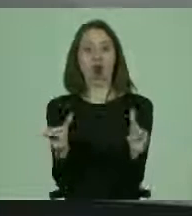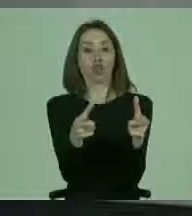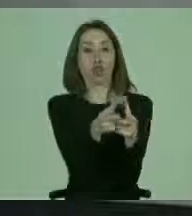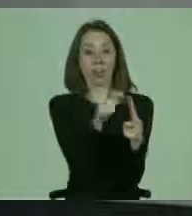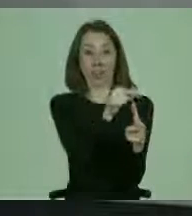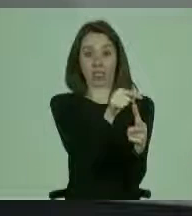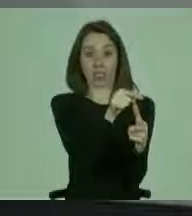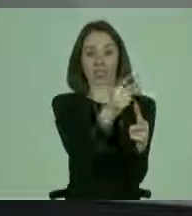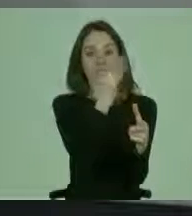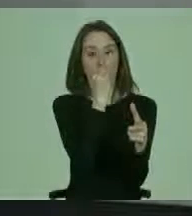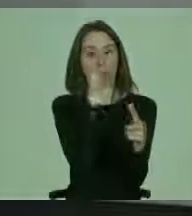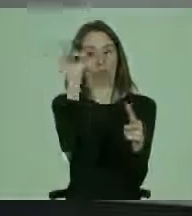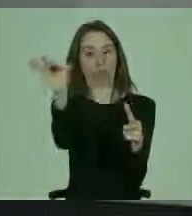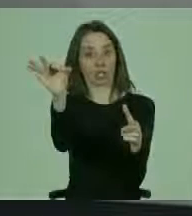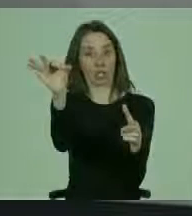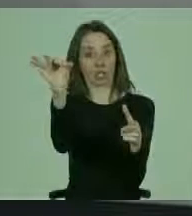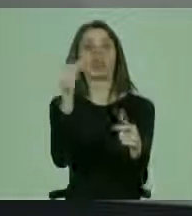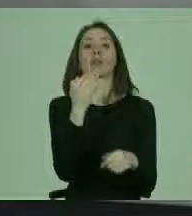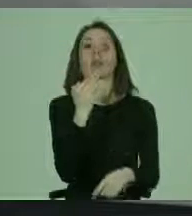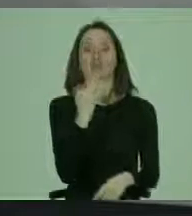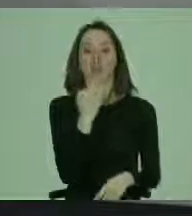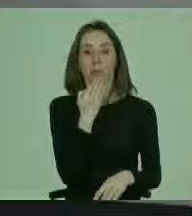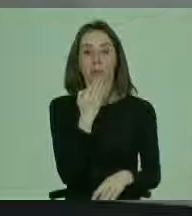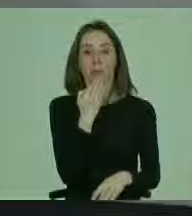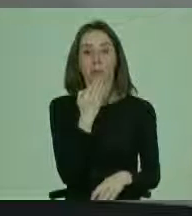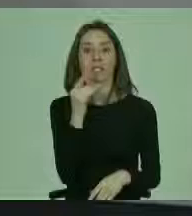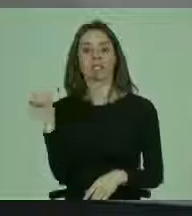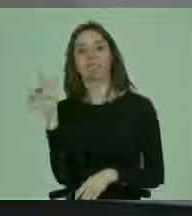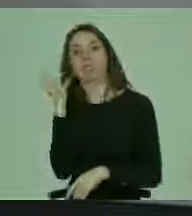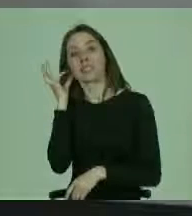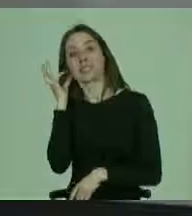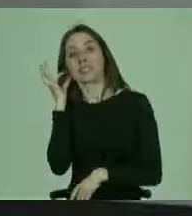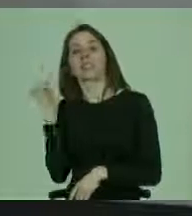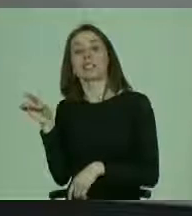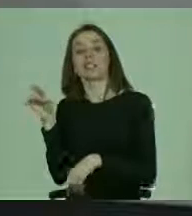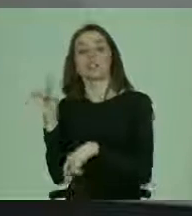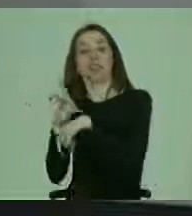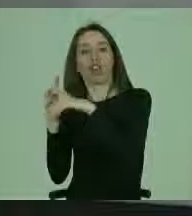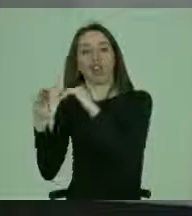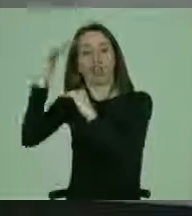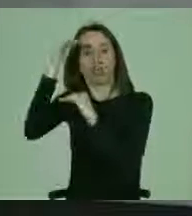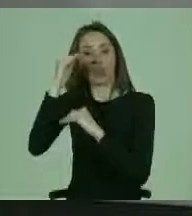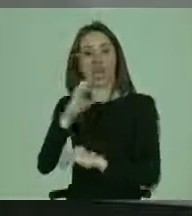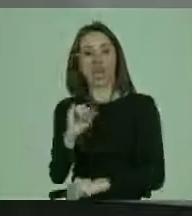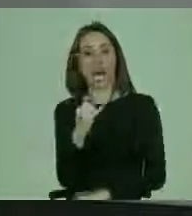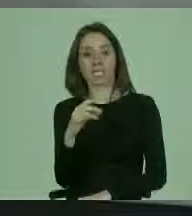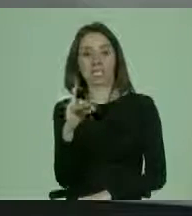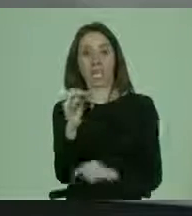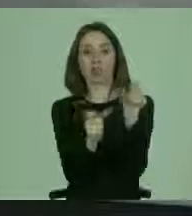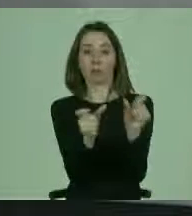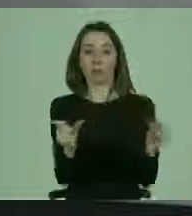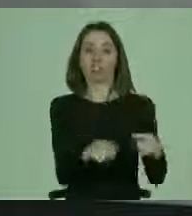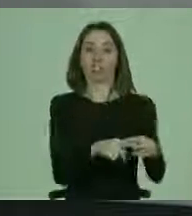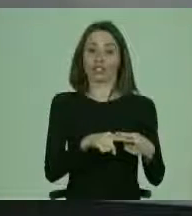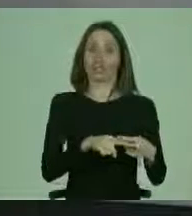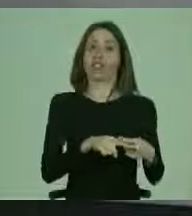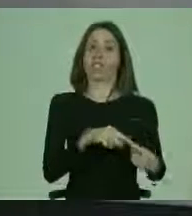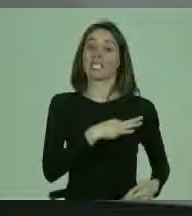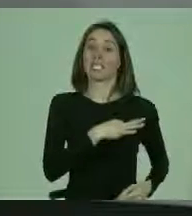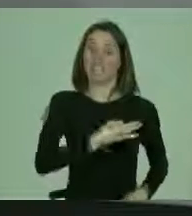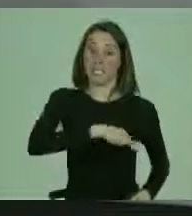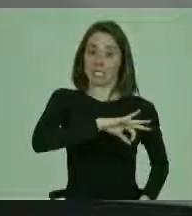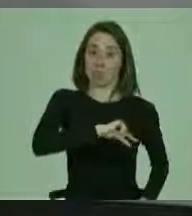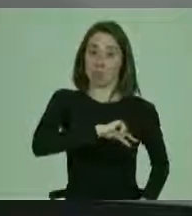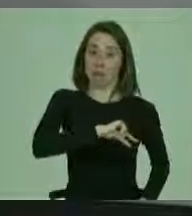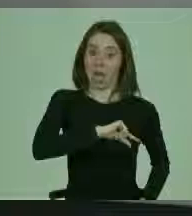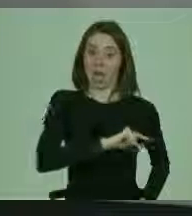presente. Como también, y se lo comentaba la doctora Casado, personas de la sociedad civil en España han